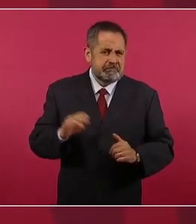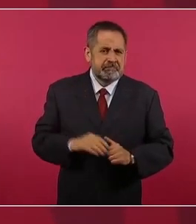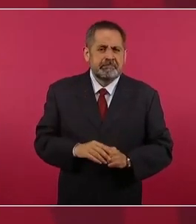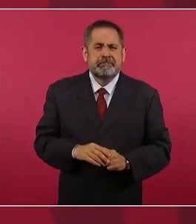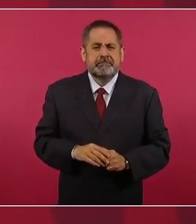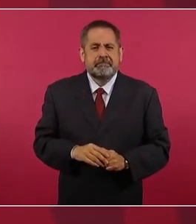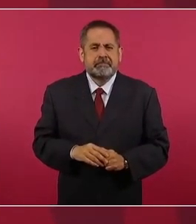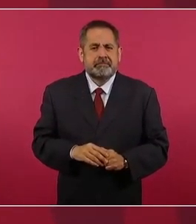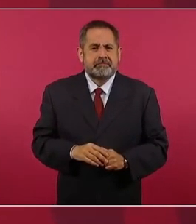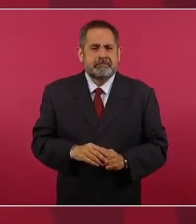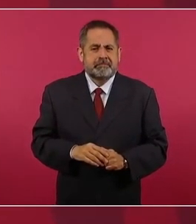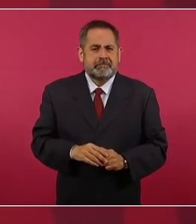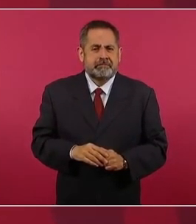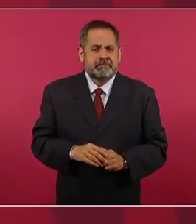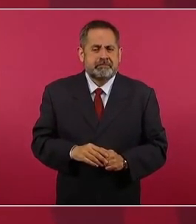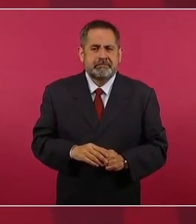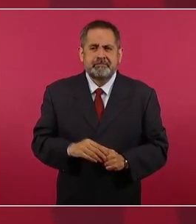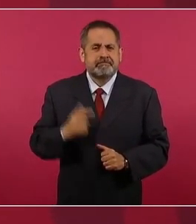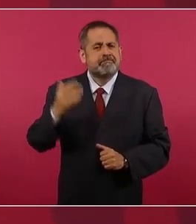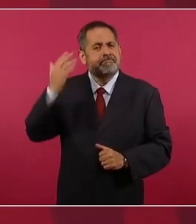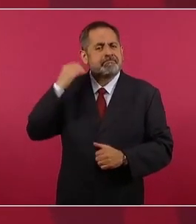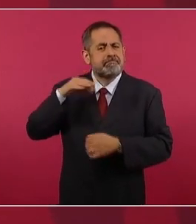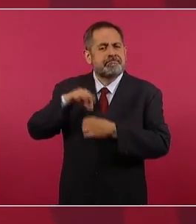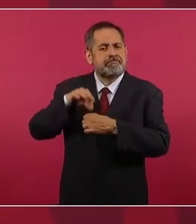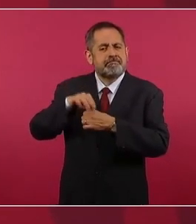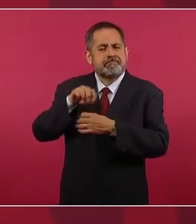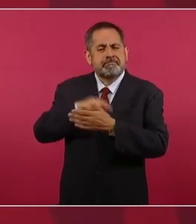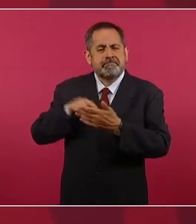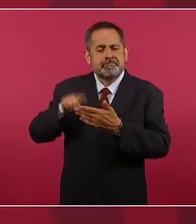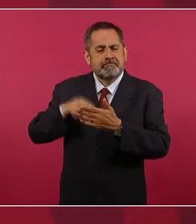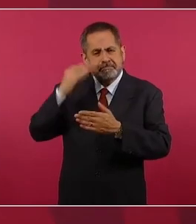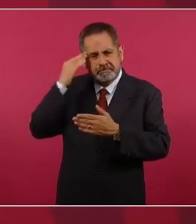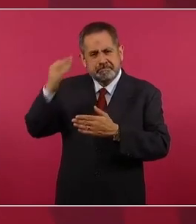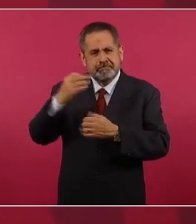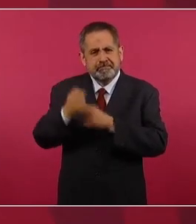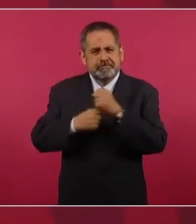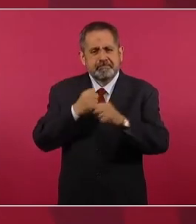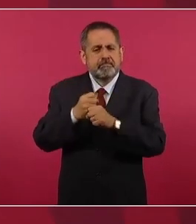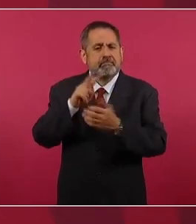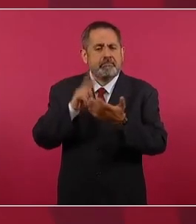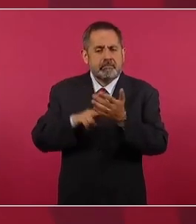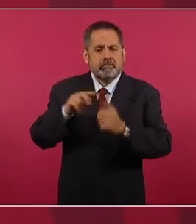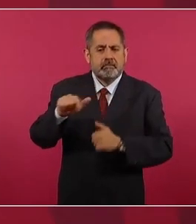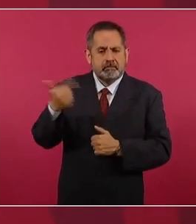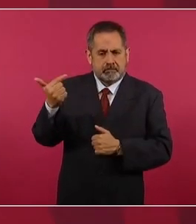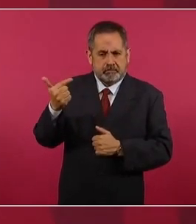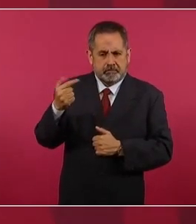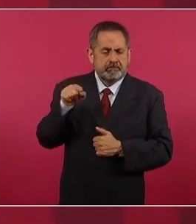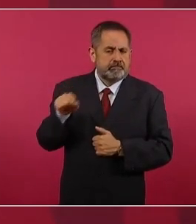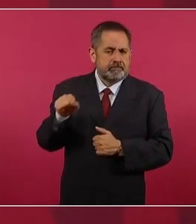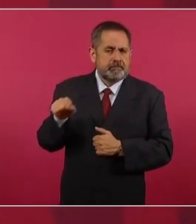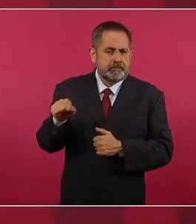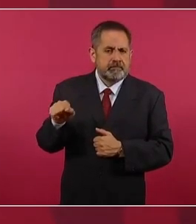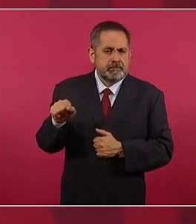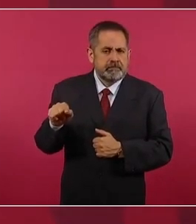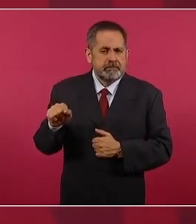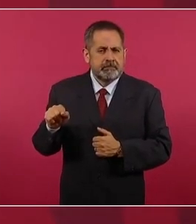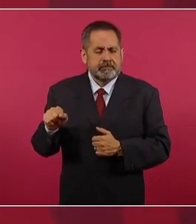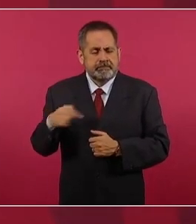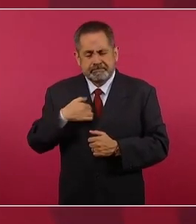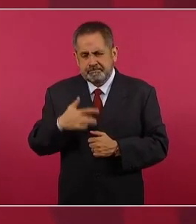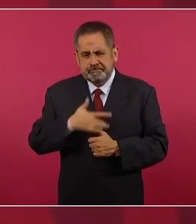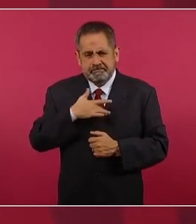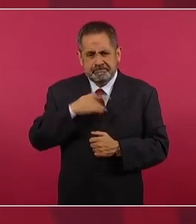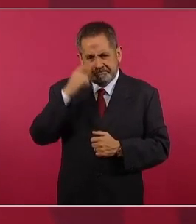la elección del dos mil doce ya